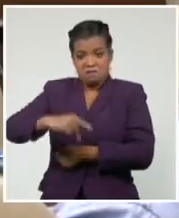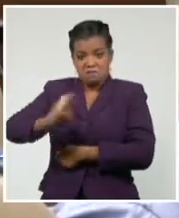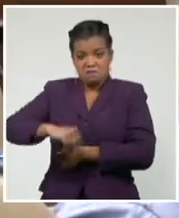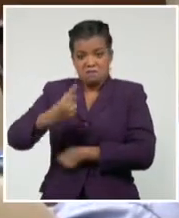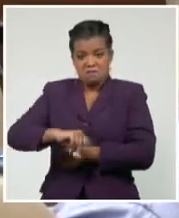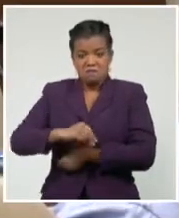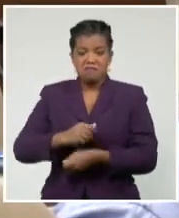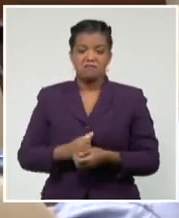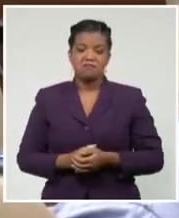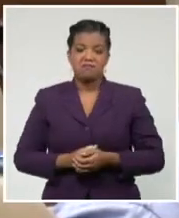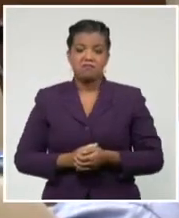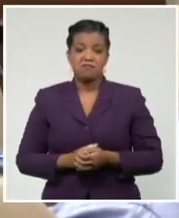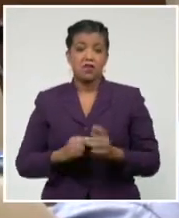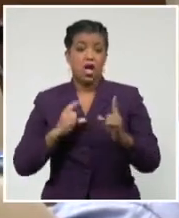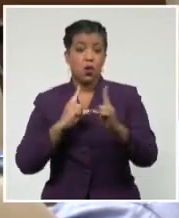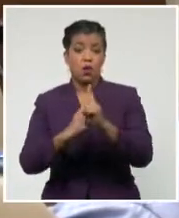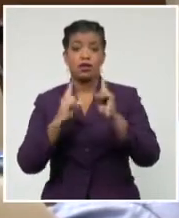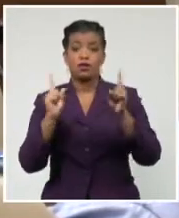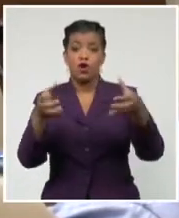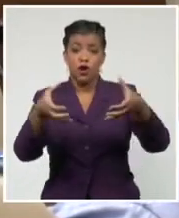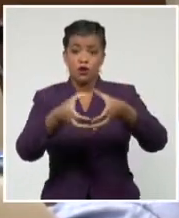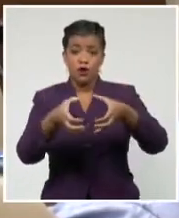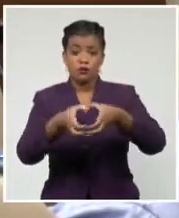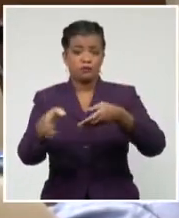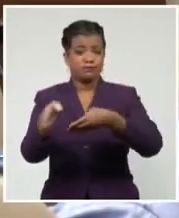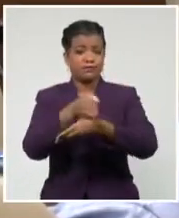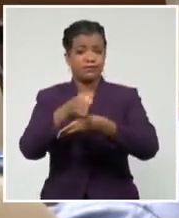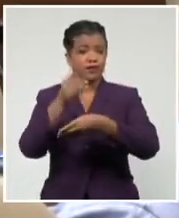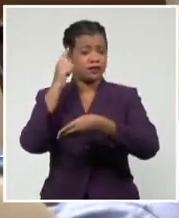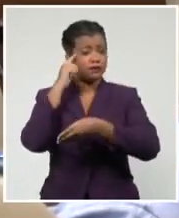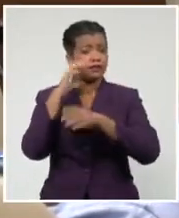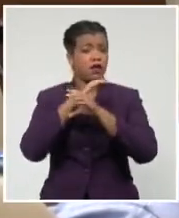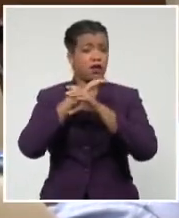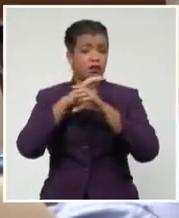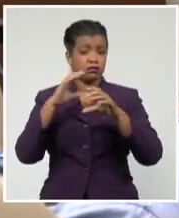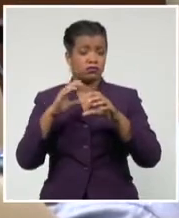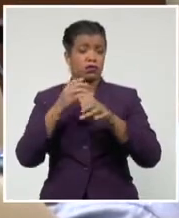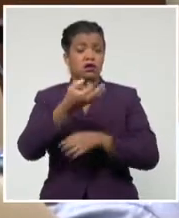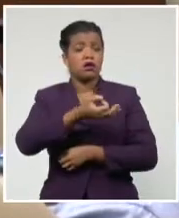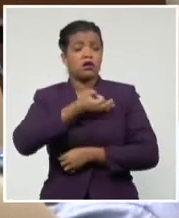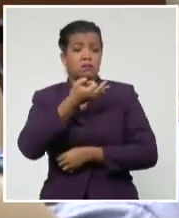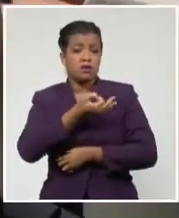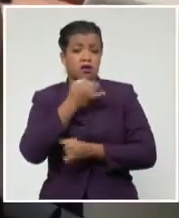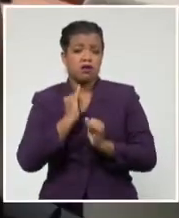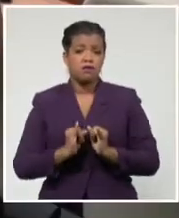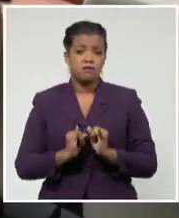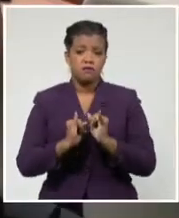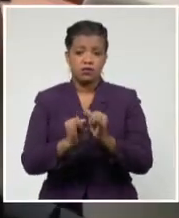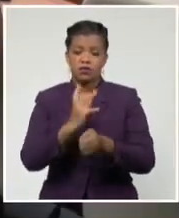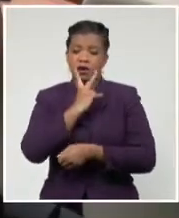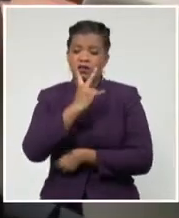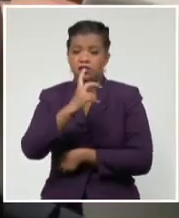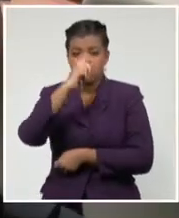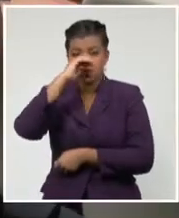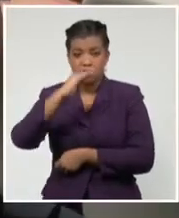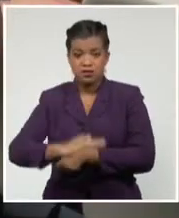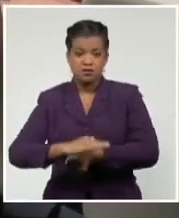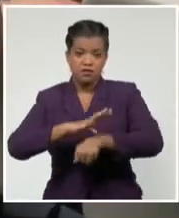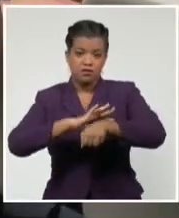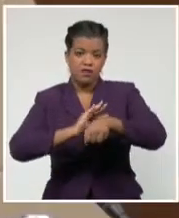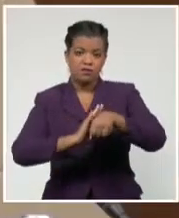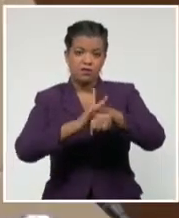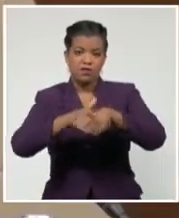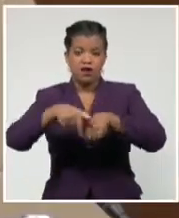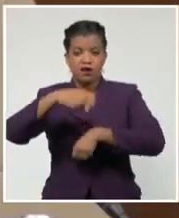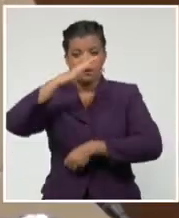Durante el encuentro con científicos y expertos, también se informó sobre la atención a pacientes pediátricos con la COVID-19 en Cuba.